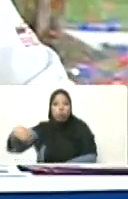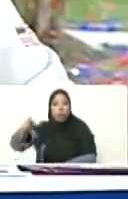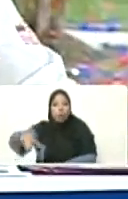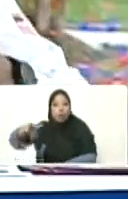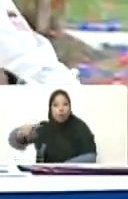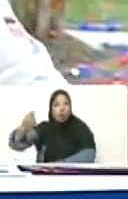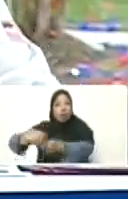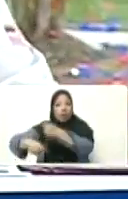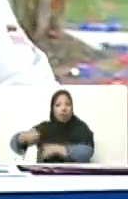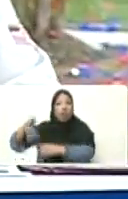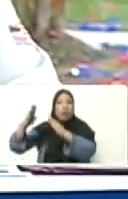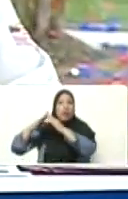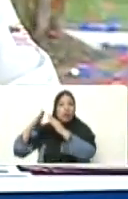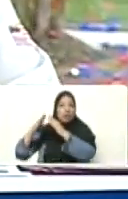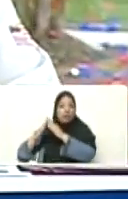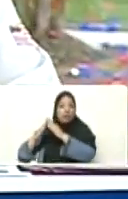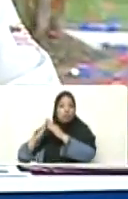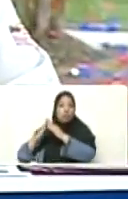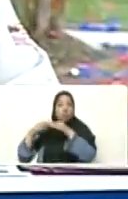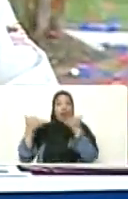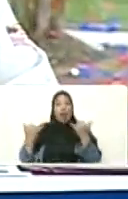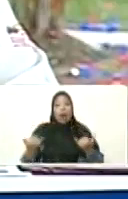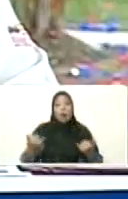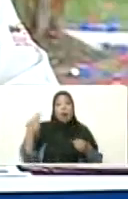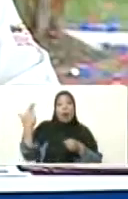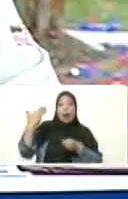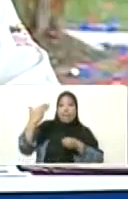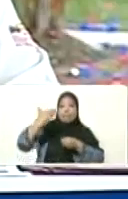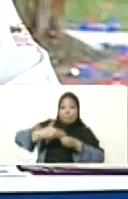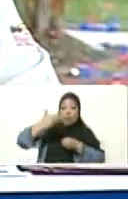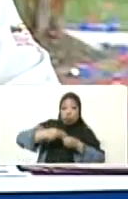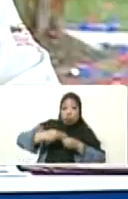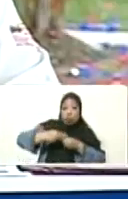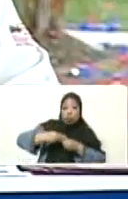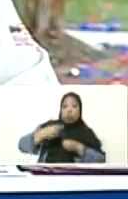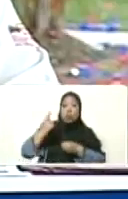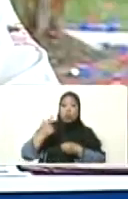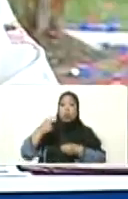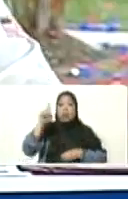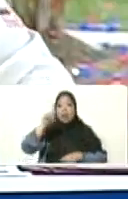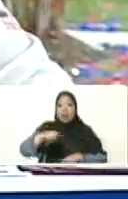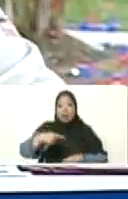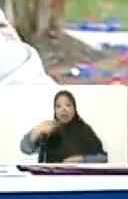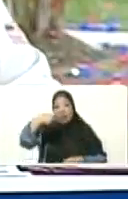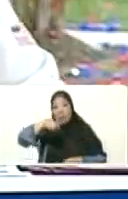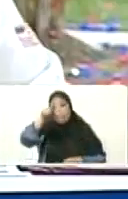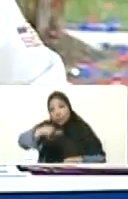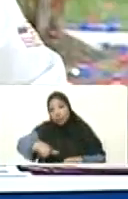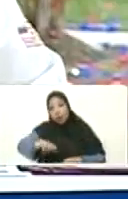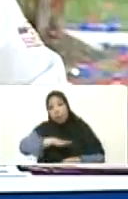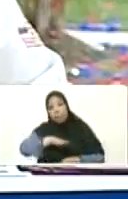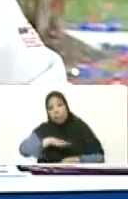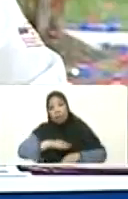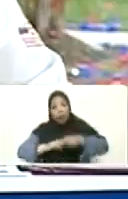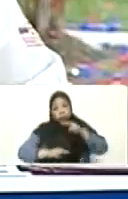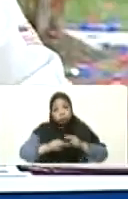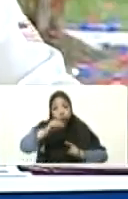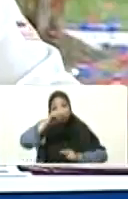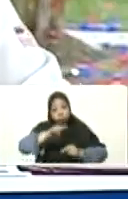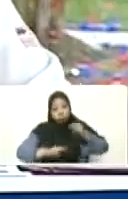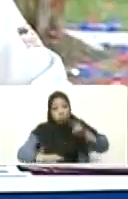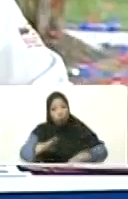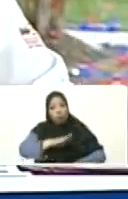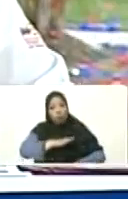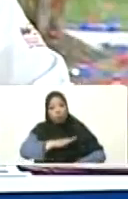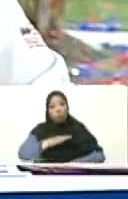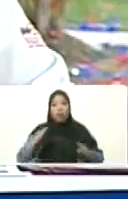instrumentos, como usted lo dijo, el petroinmobiliario, pero también la autoconstrucción. Las asambleas de viviendo venezolano, que